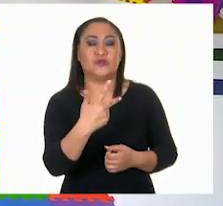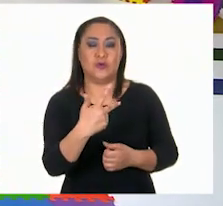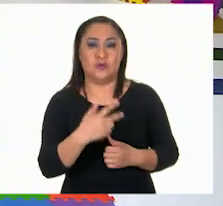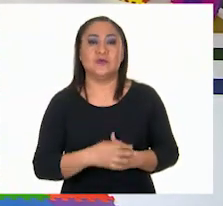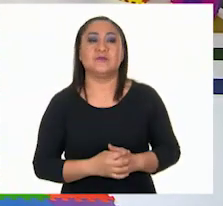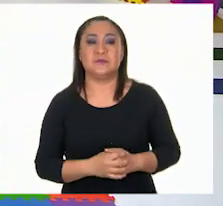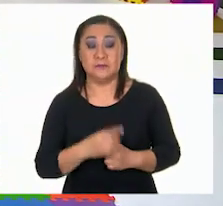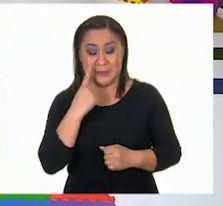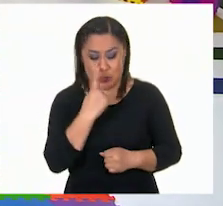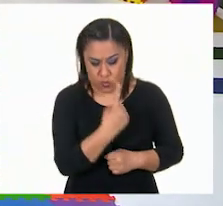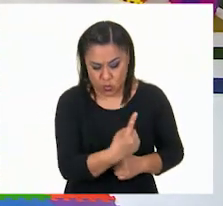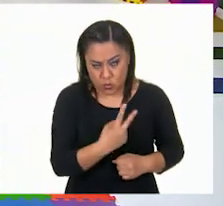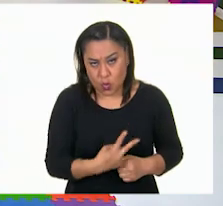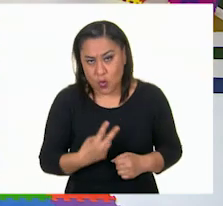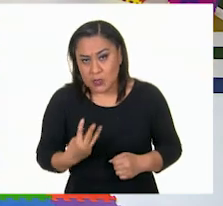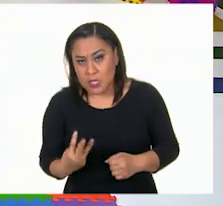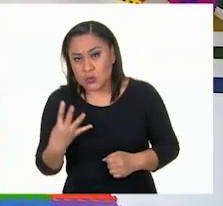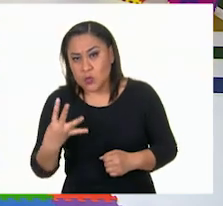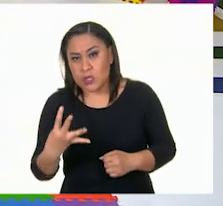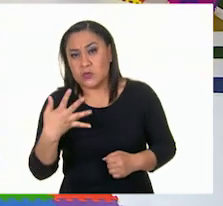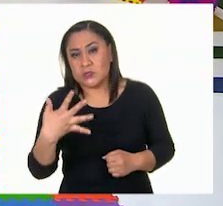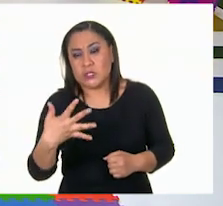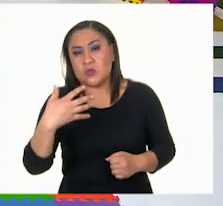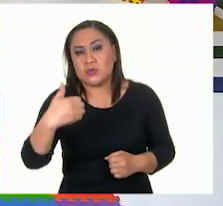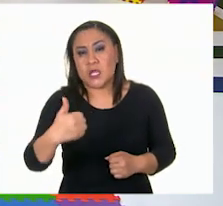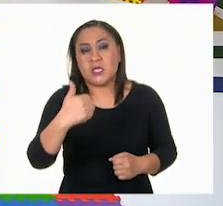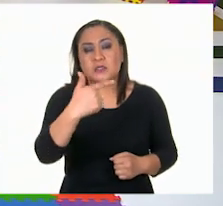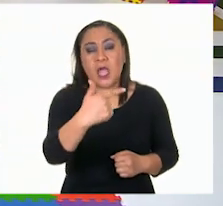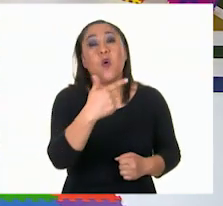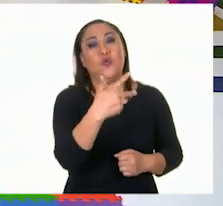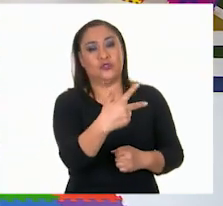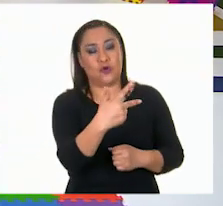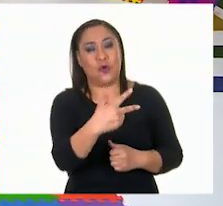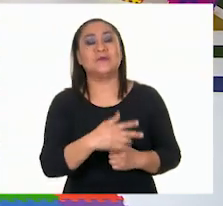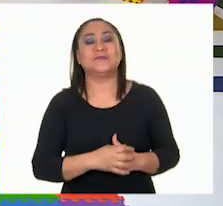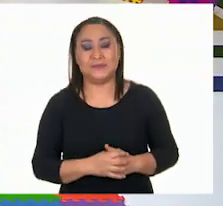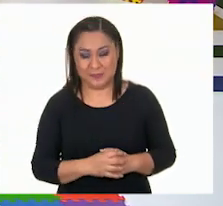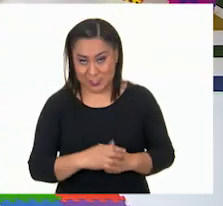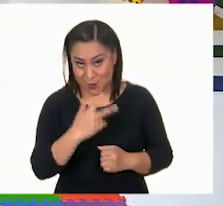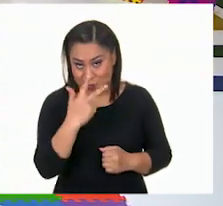Sí, a ver. Uno, dos, tres, cuatro, cinco, seis, siete, ocho. Sí. Ocho. Ok.